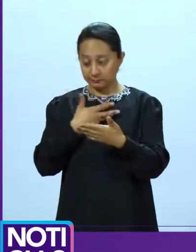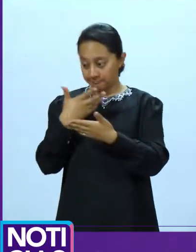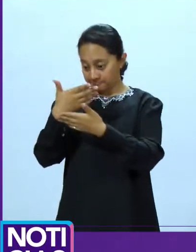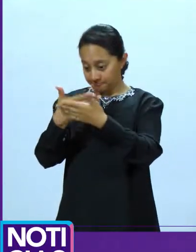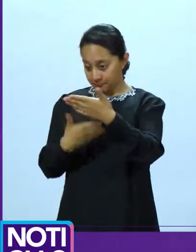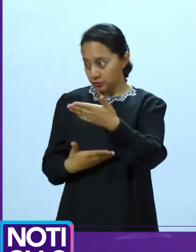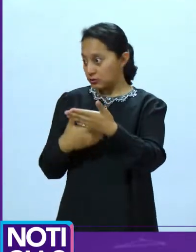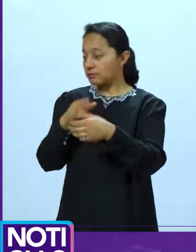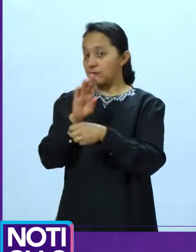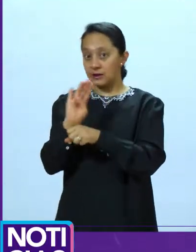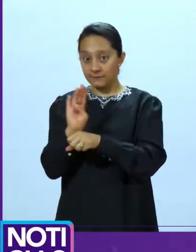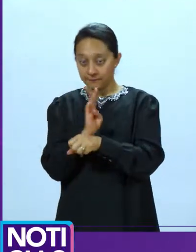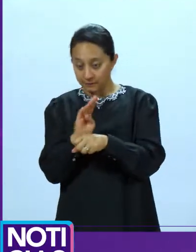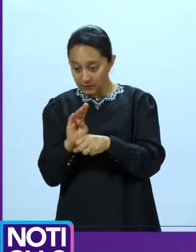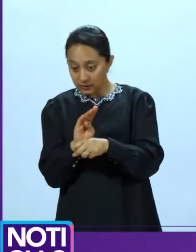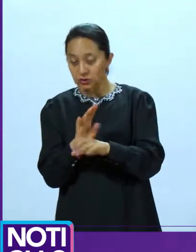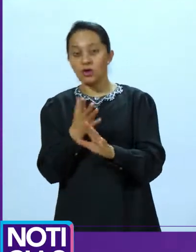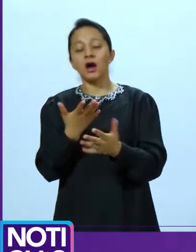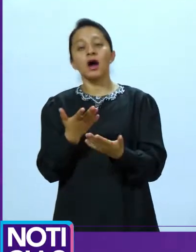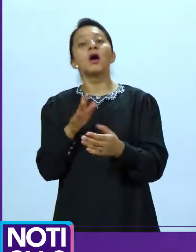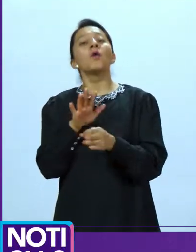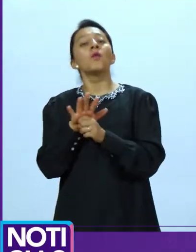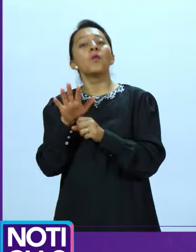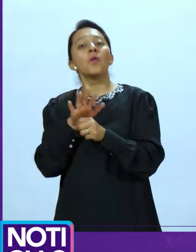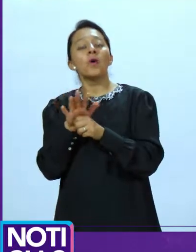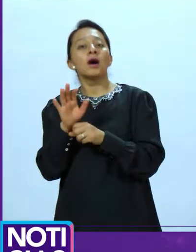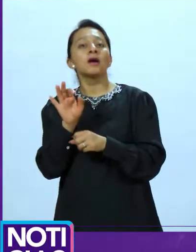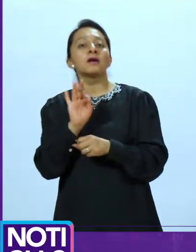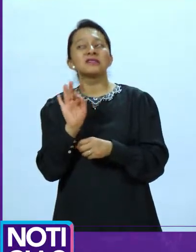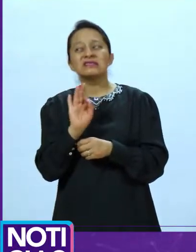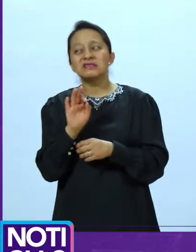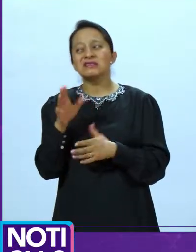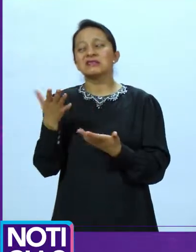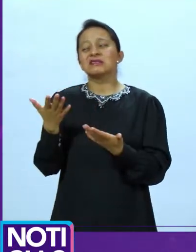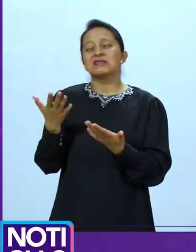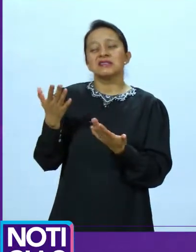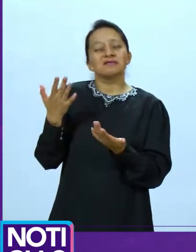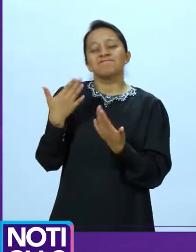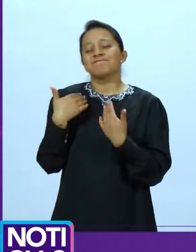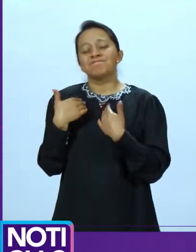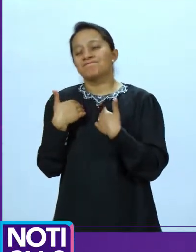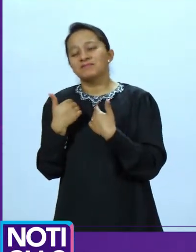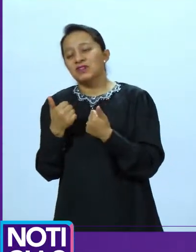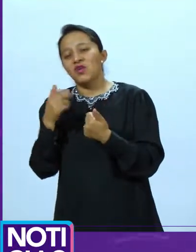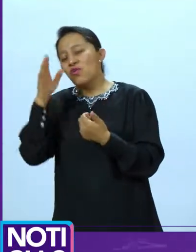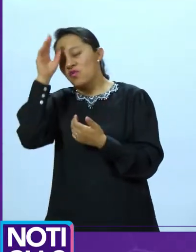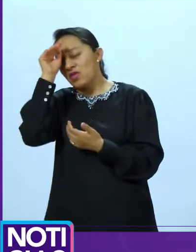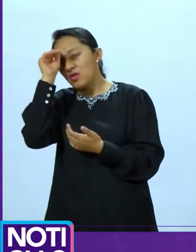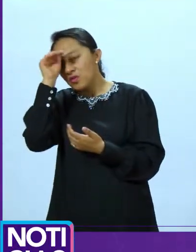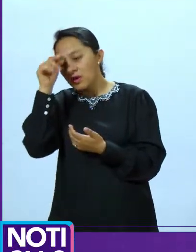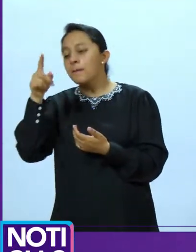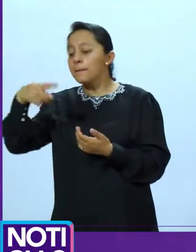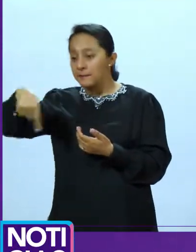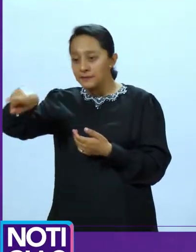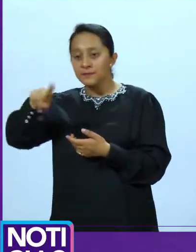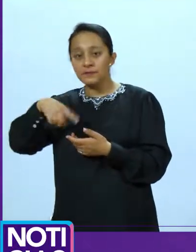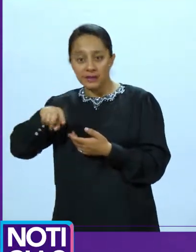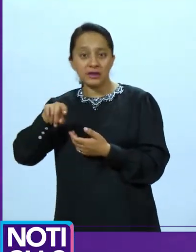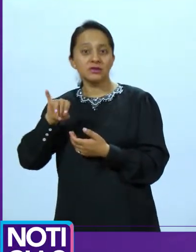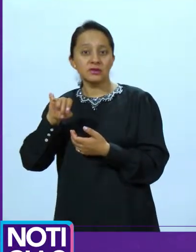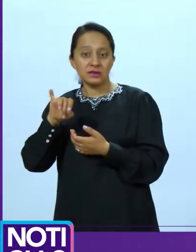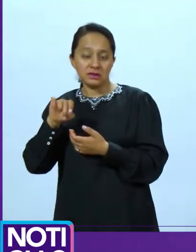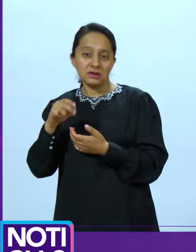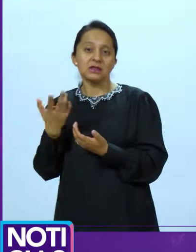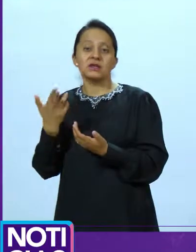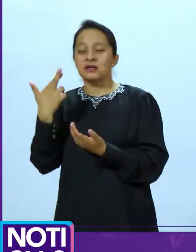beneficios, pero también cuáles serían las posibles molestias que la sociedad lo evalúe. Y por supuesto que